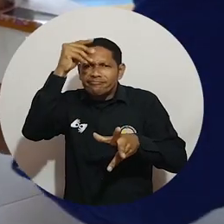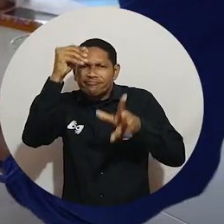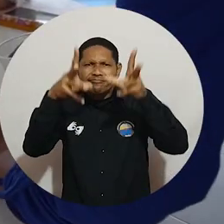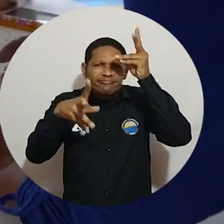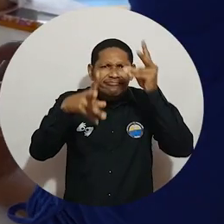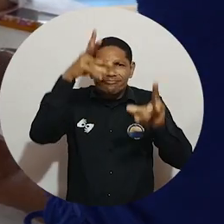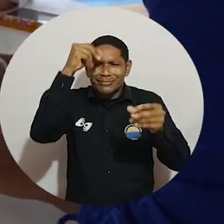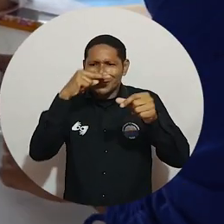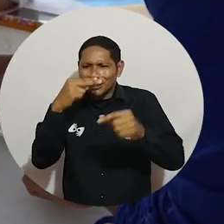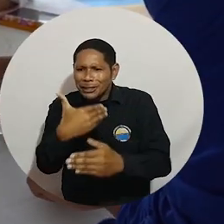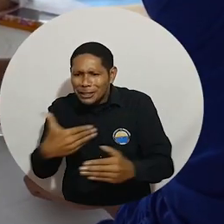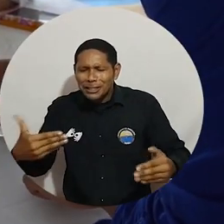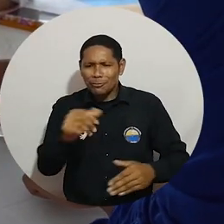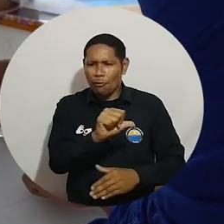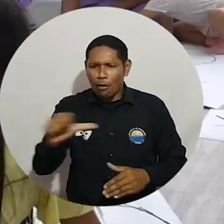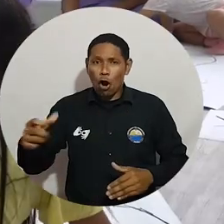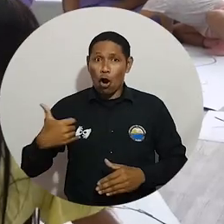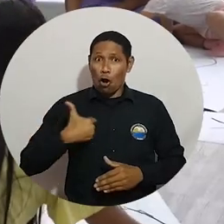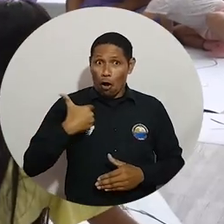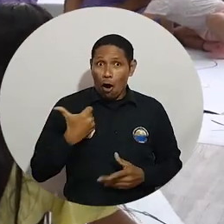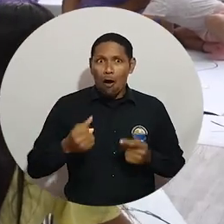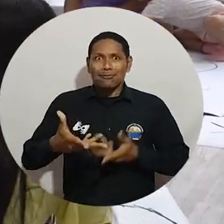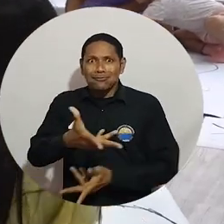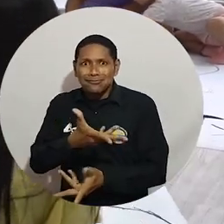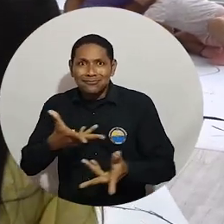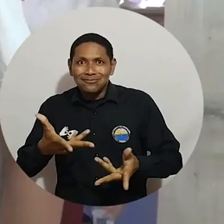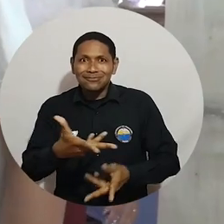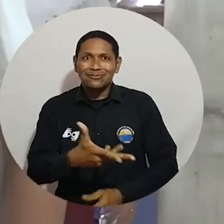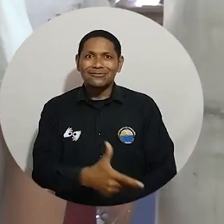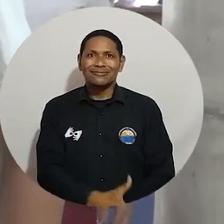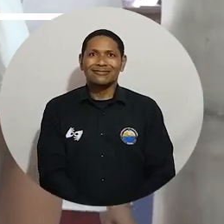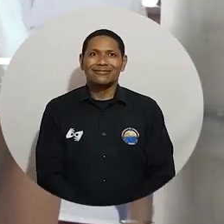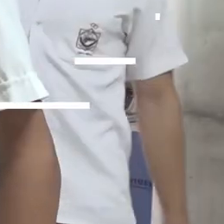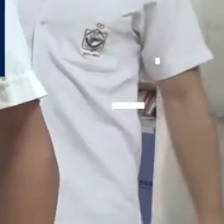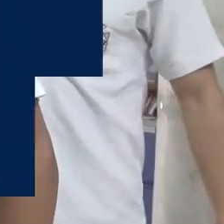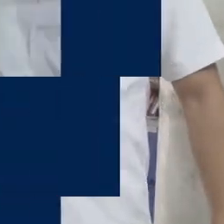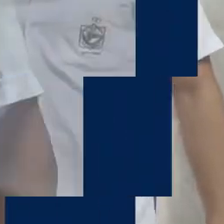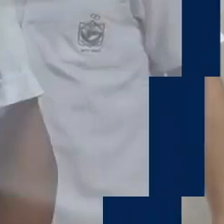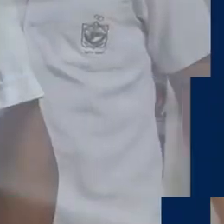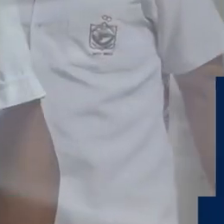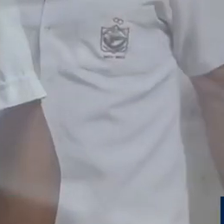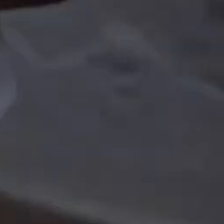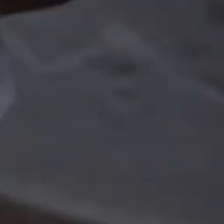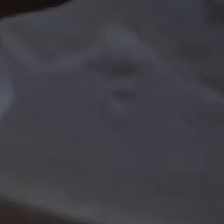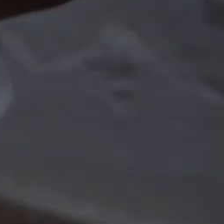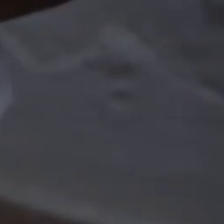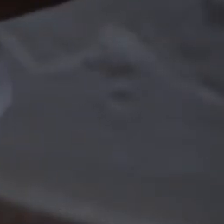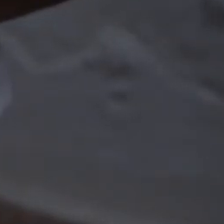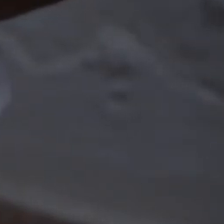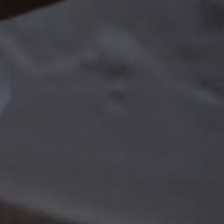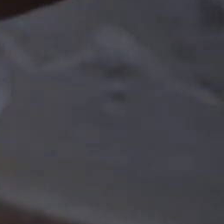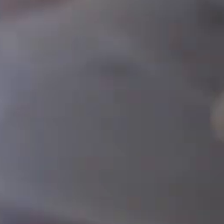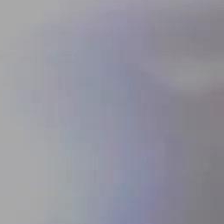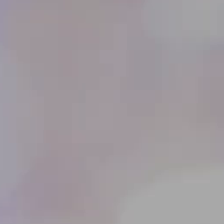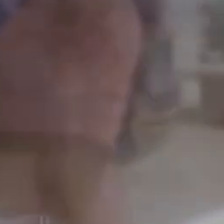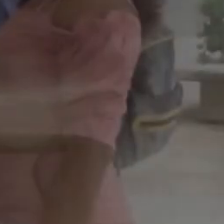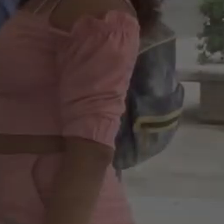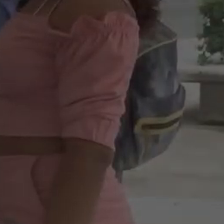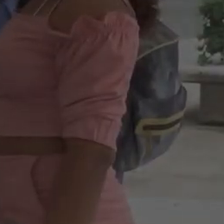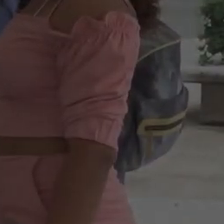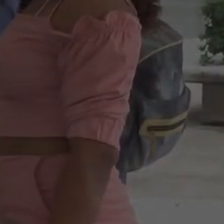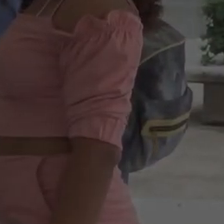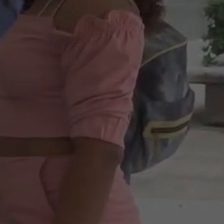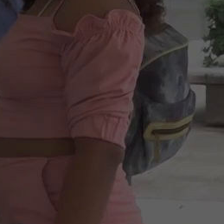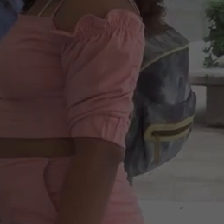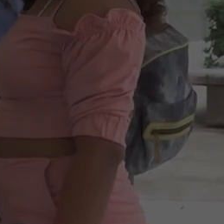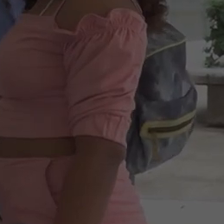ha sido un escenario propicio para el aprendizaje y recreación de niños, niñas y adolescentes. Universidad del Magdalena, aún más